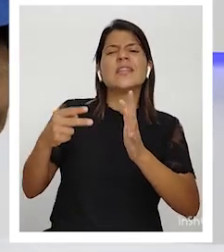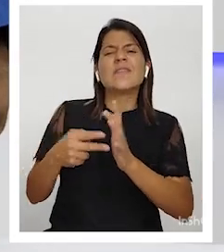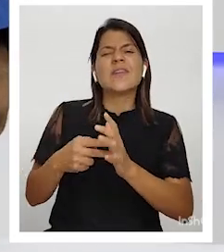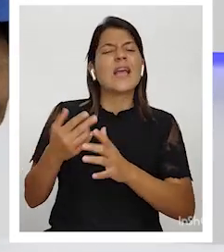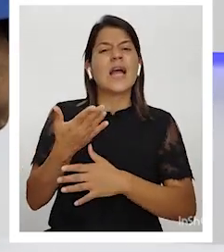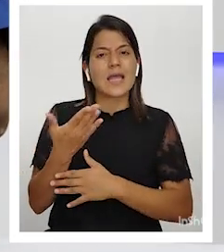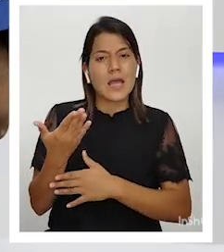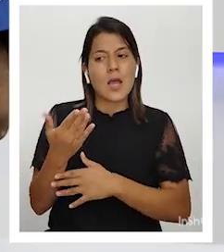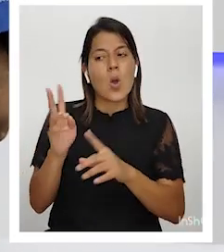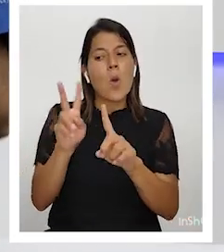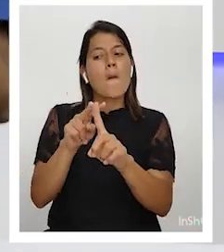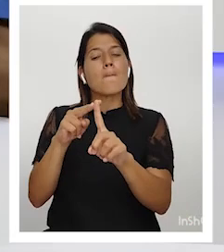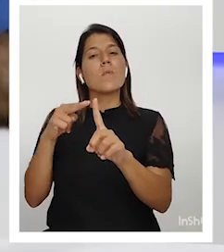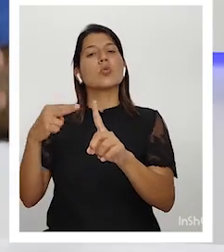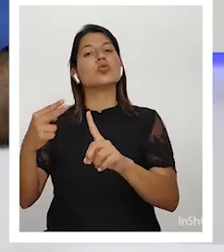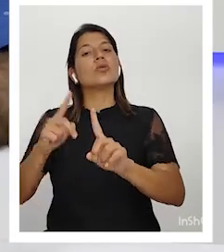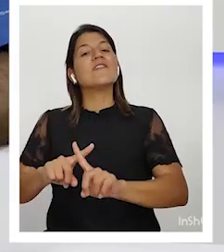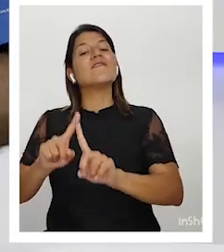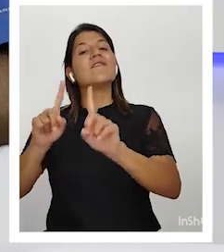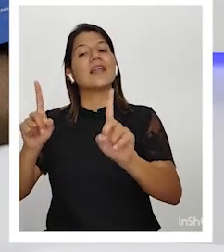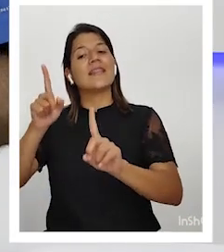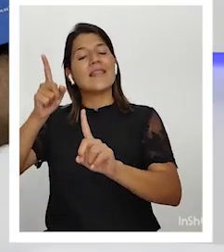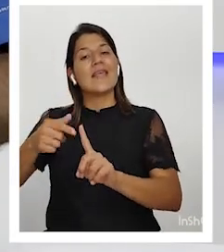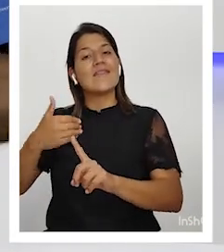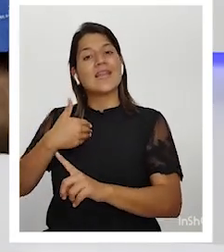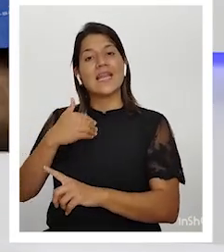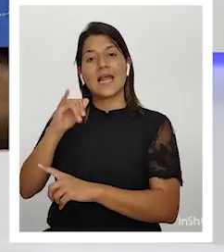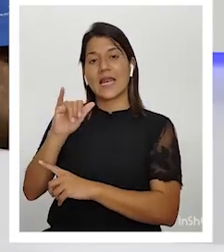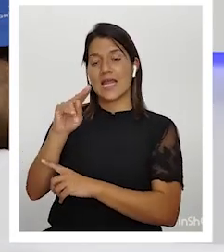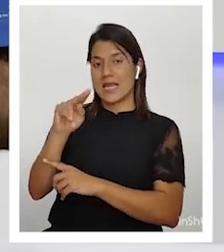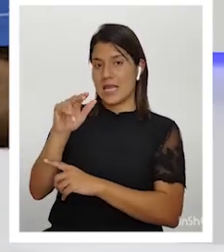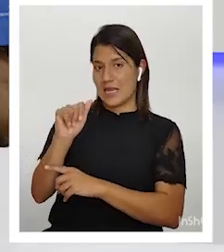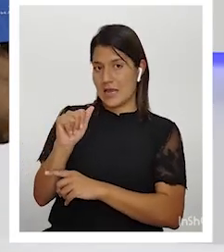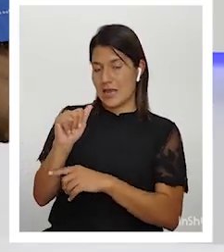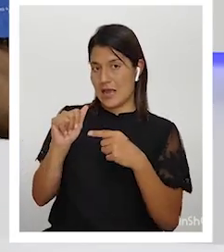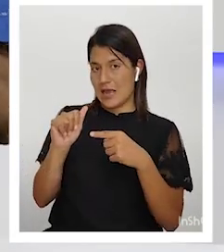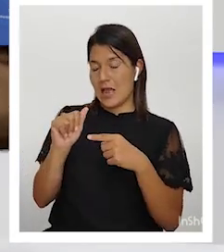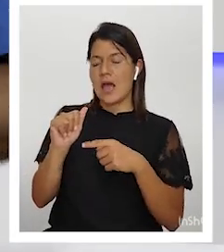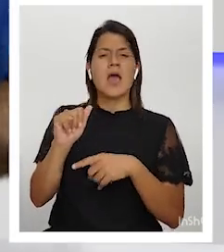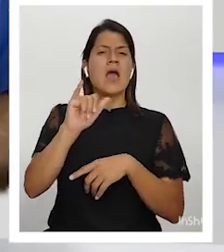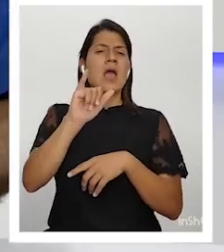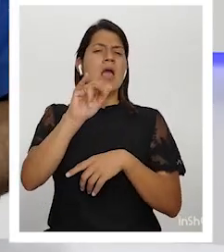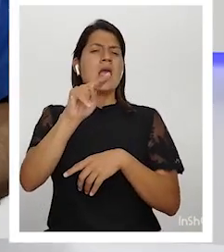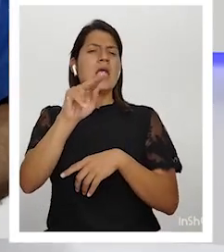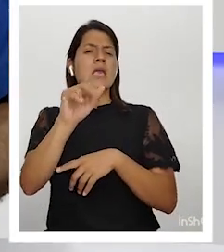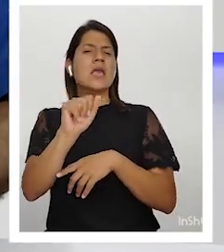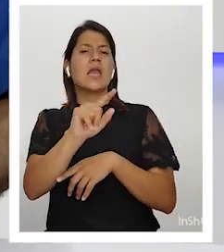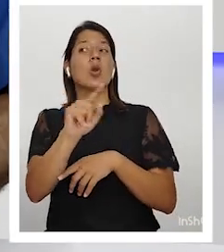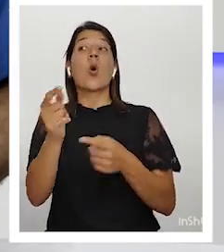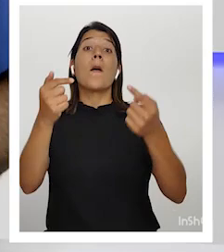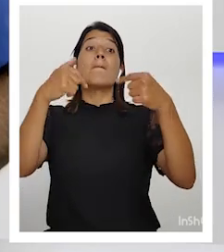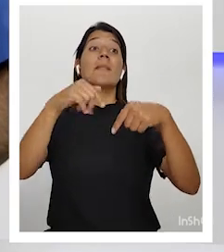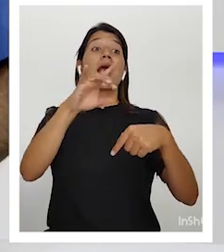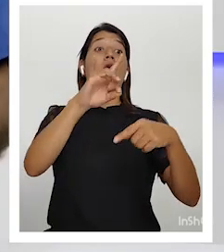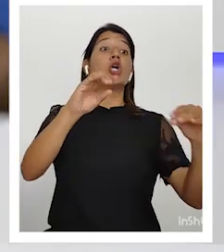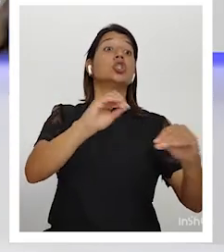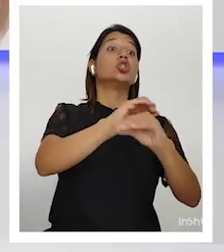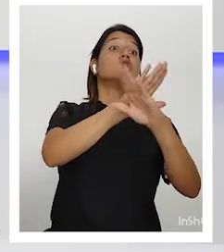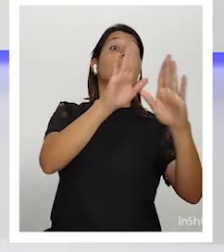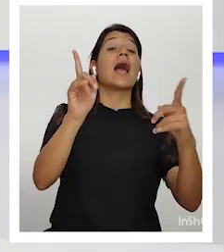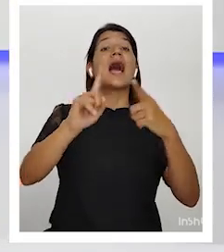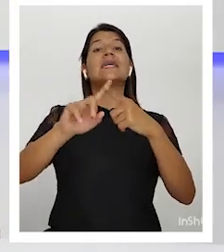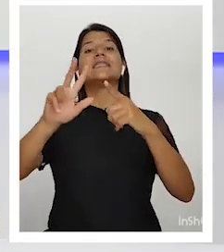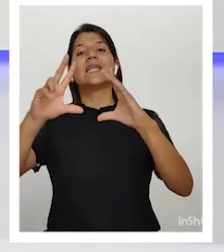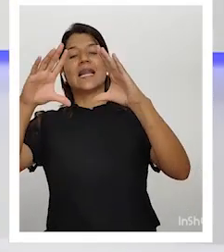visión diferente del INAH. No es el INAH, venga de 8 de la mañana a 3 de la tarde